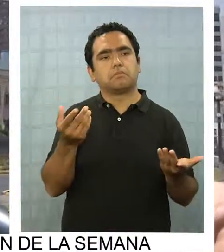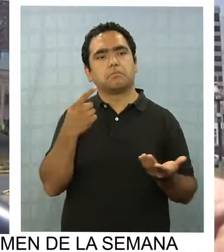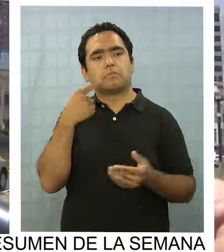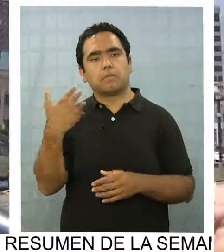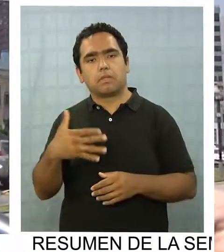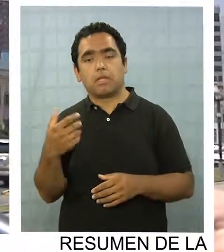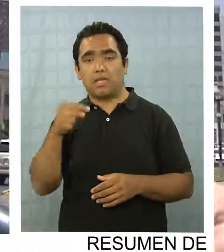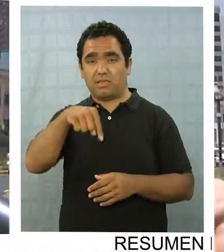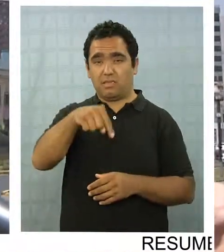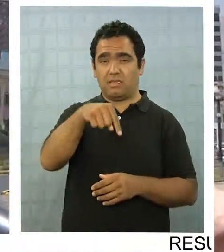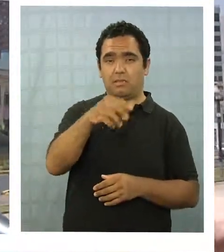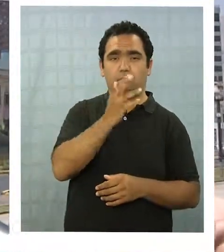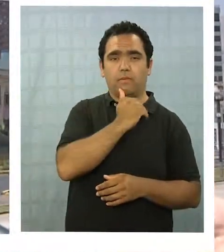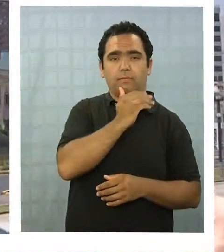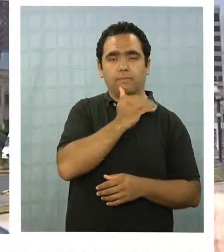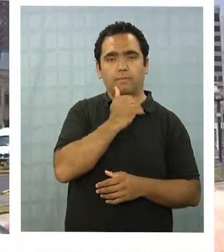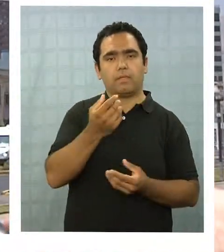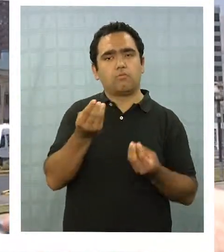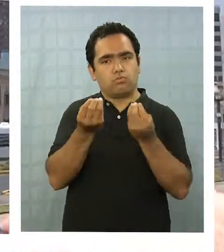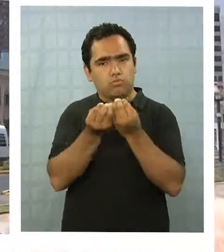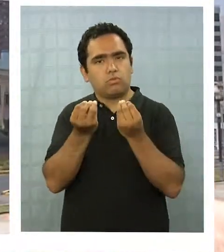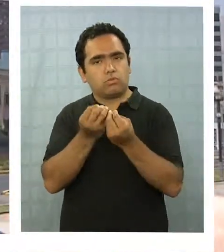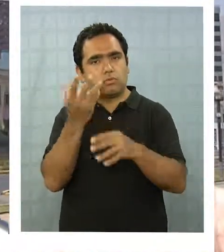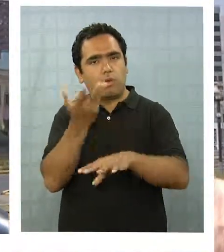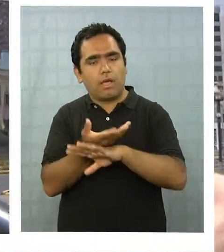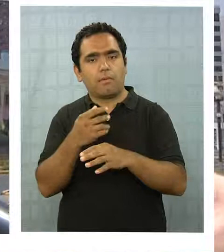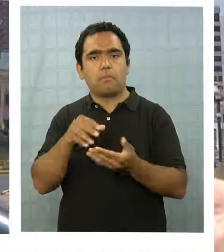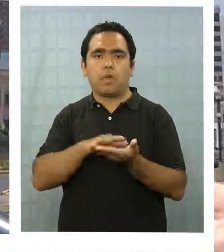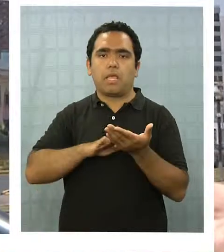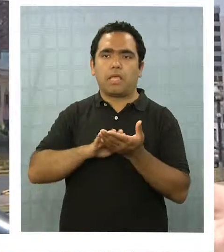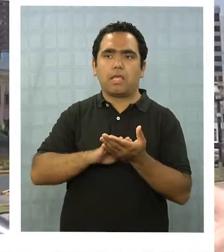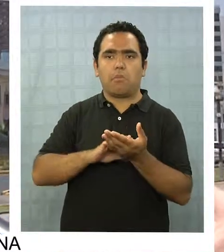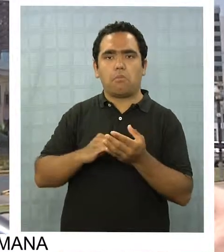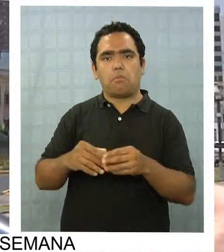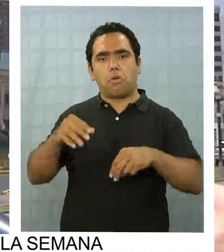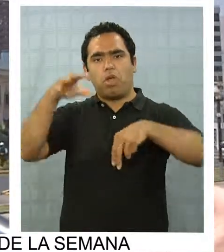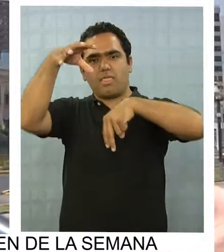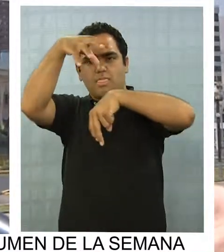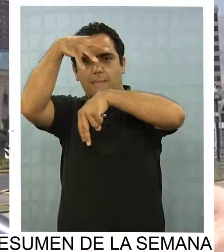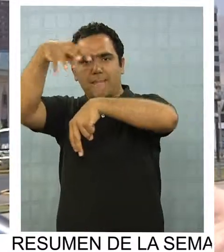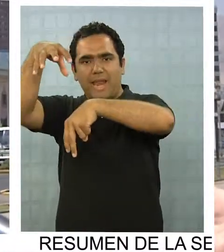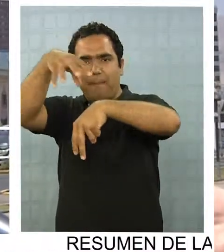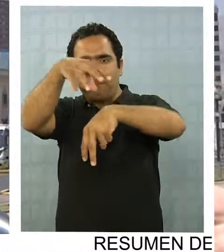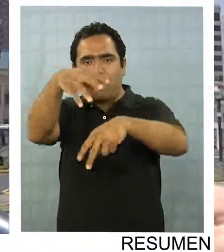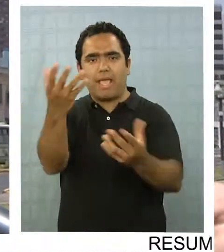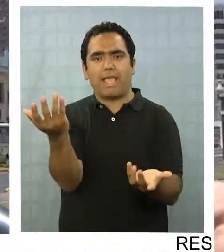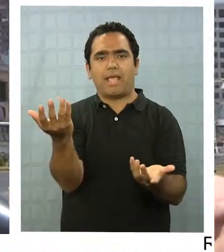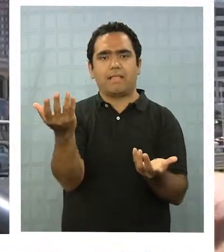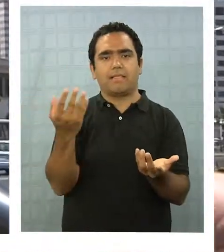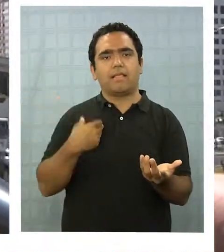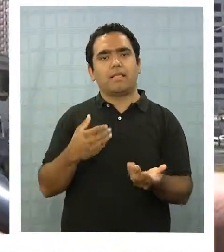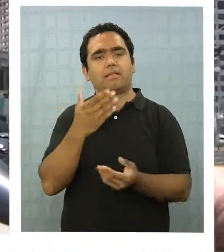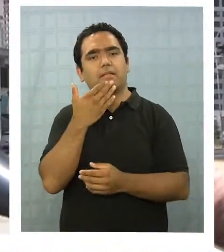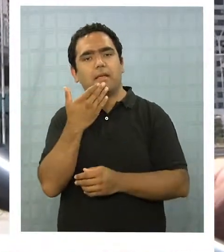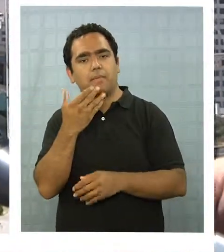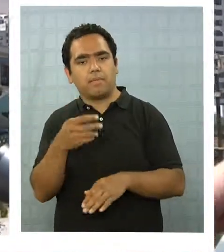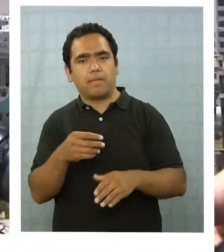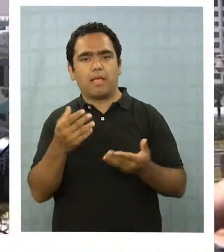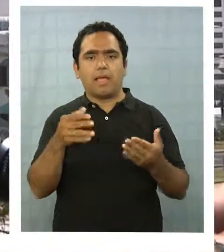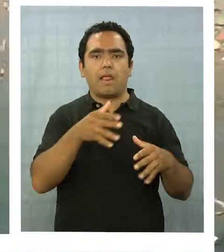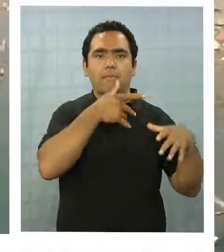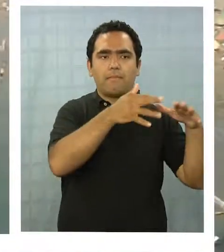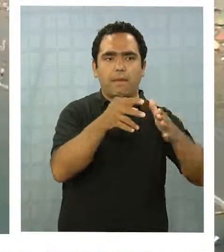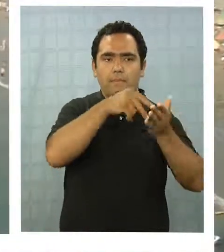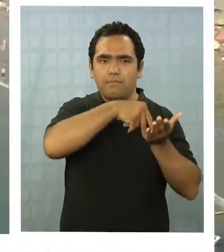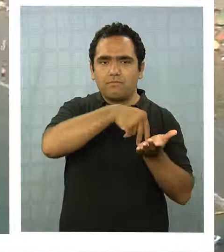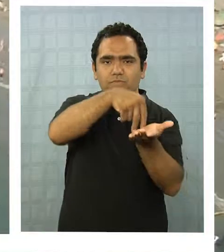Claro, y acá no hay, tenemos altos atractivos como el parapente, el zambor, las cuadrimotos, los buggy, sobre todo las que se vienen en el verano, el